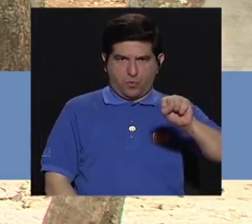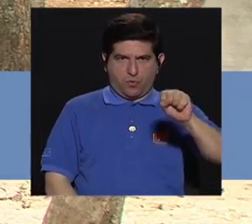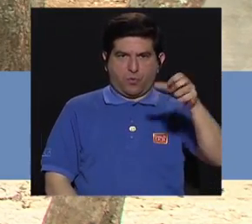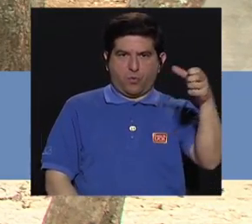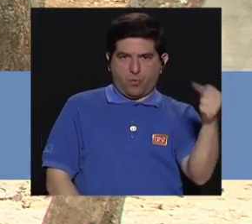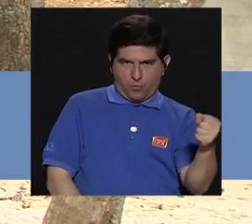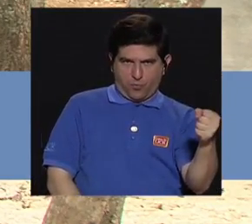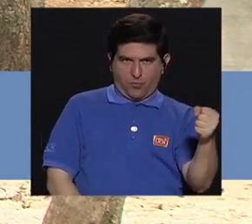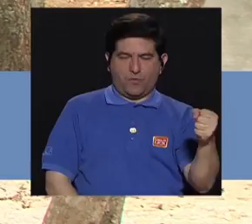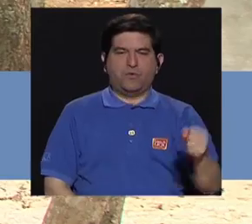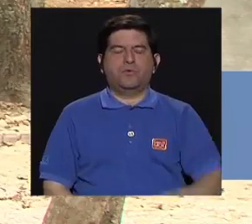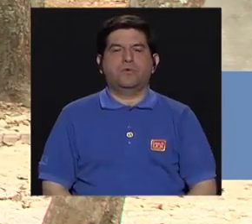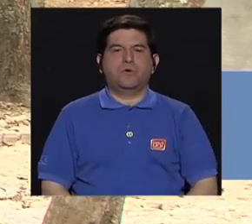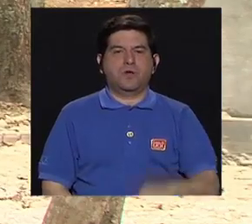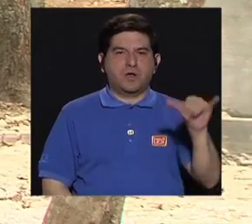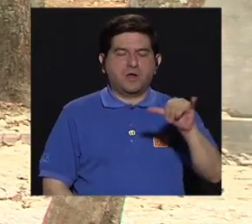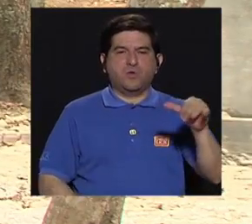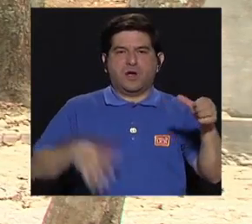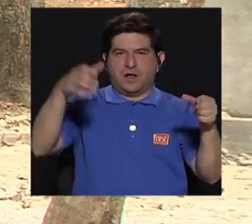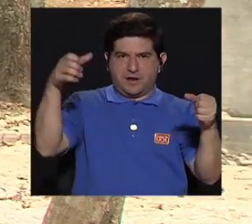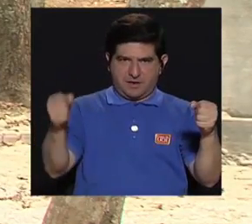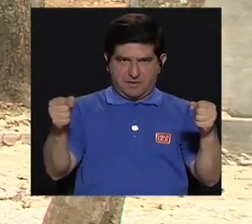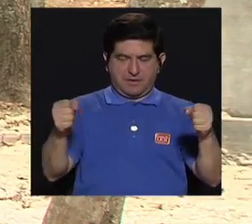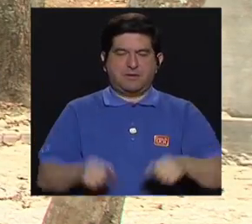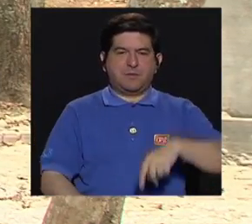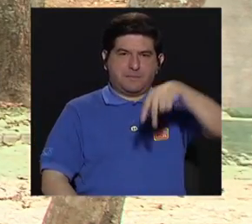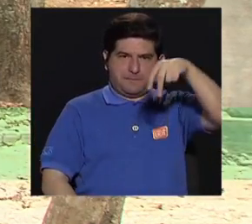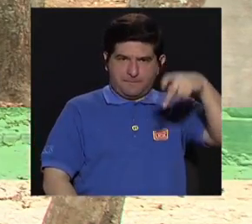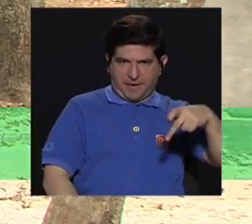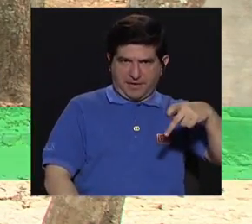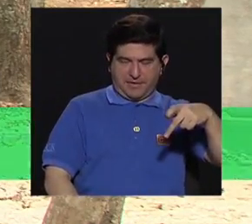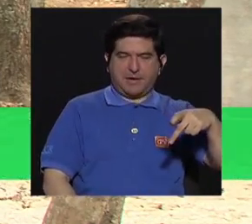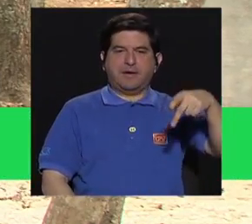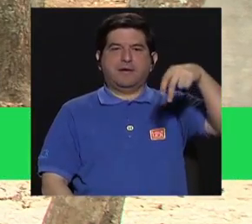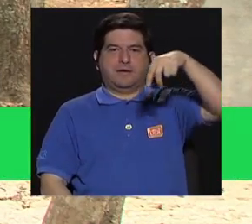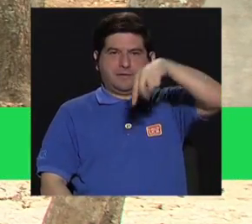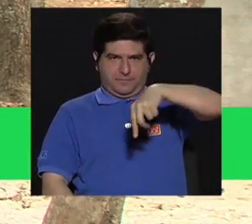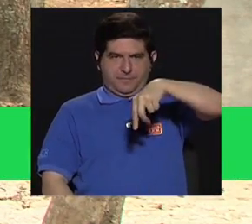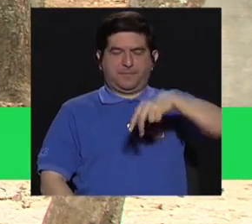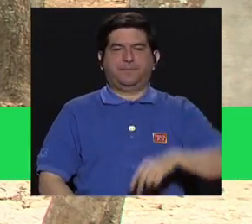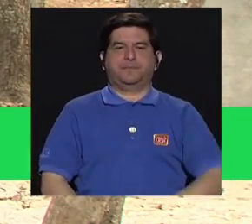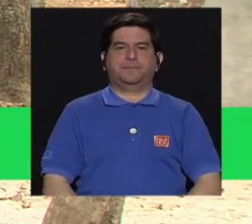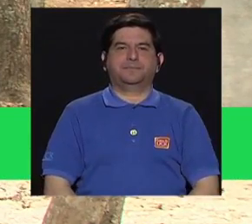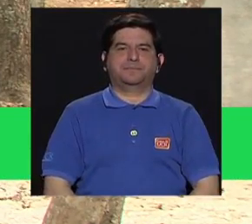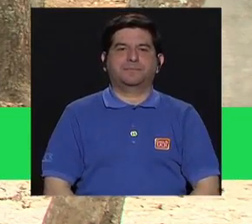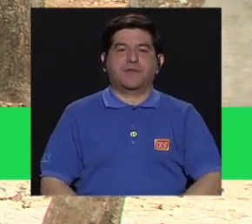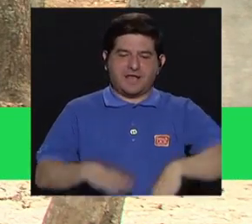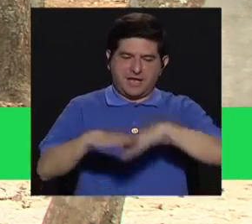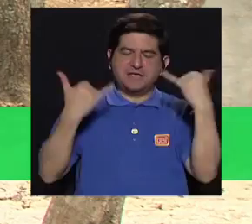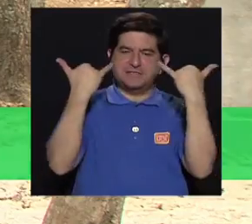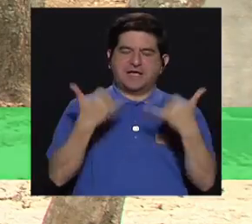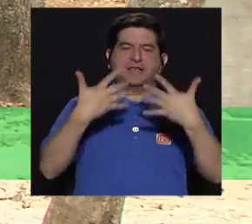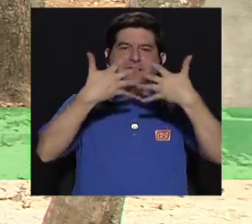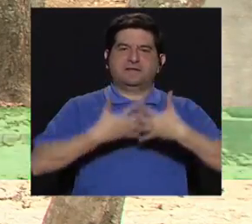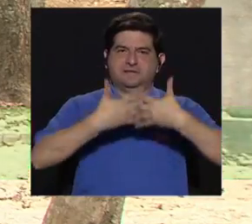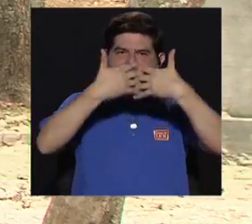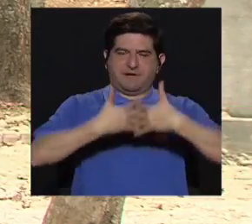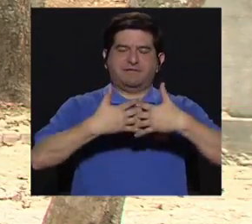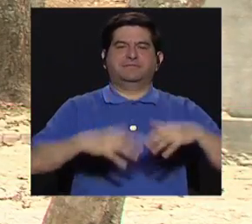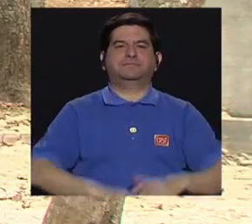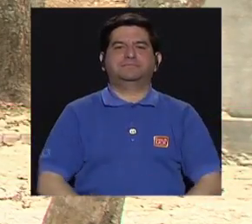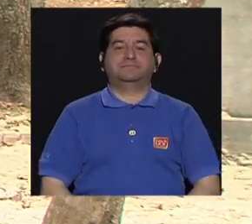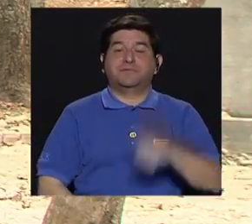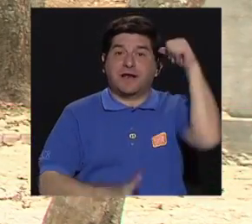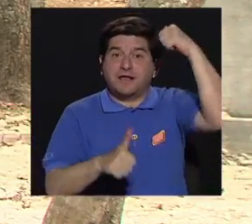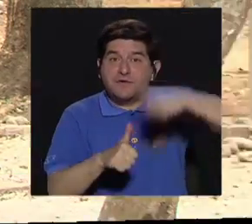bajamos uno de los brazos, nos agarramos el tubo, bajamos el otro brazo, nos bajamos la pierna del lado izquierdo, luego la pierna derecha y